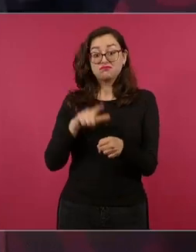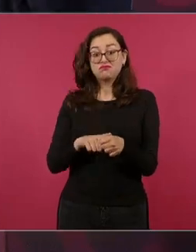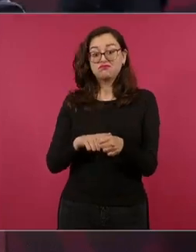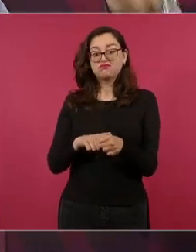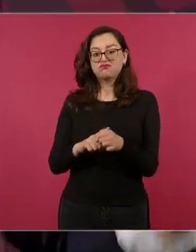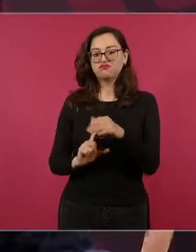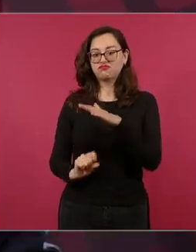renace